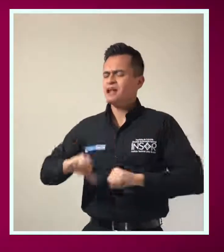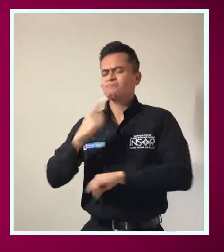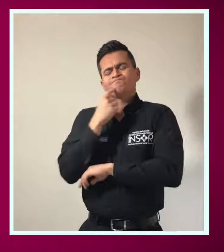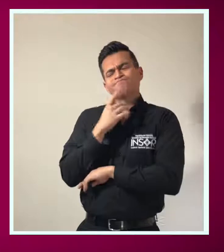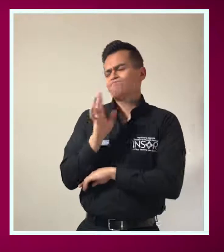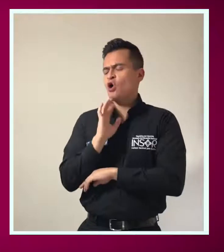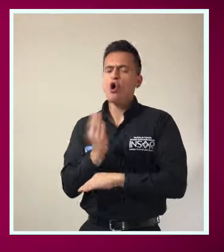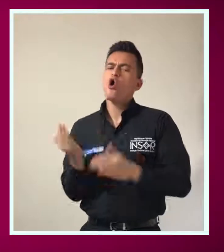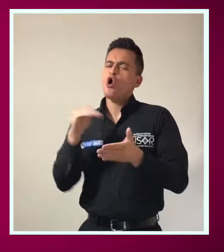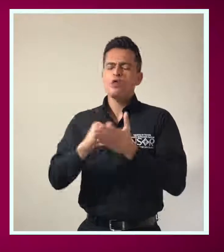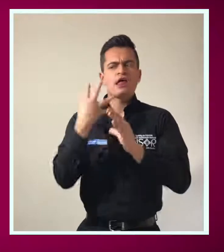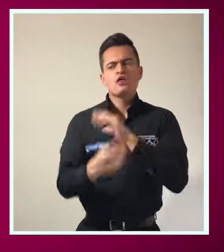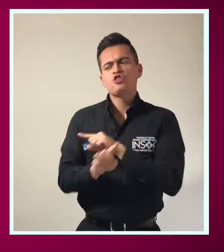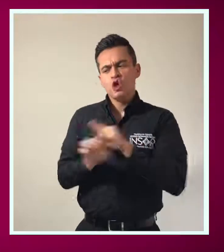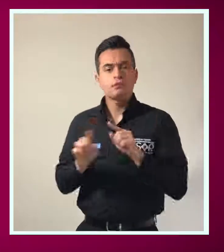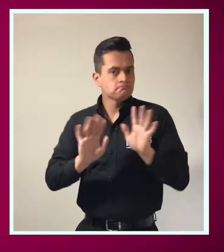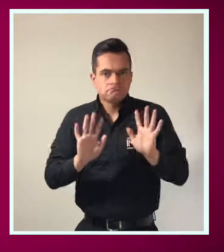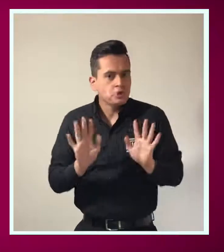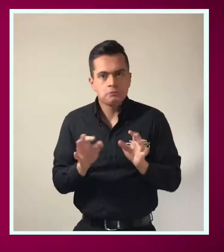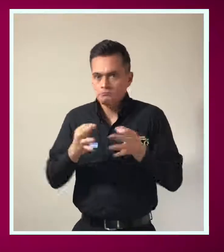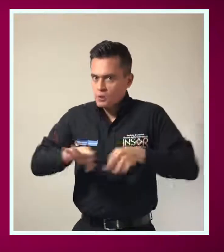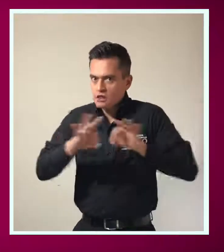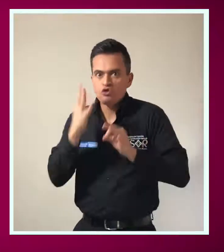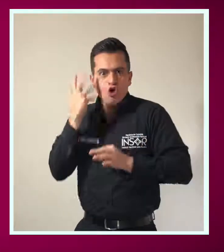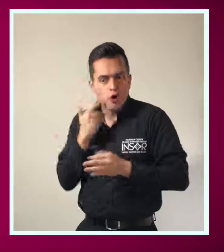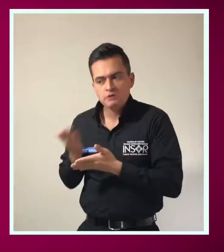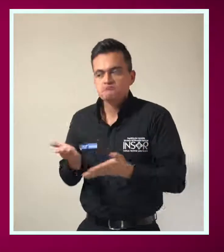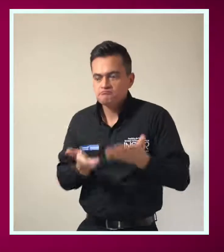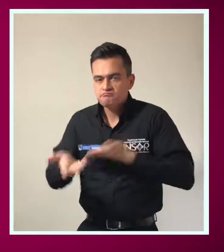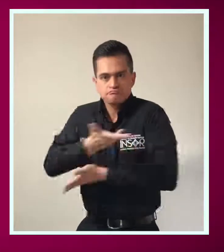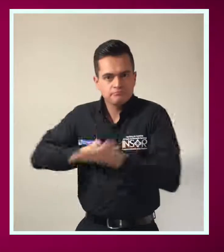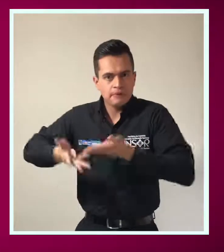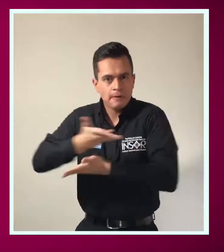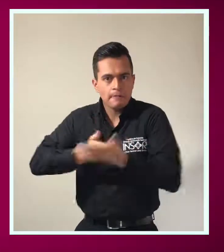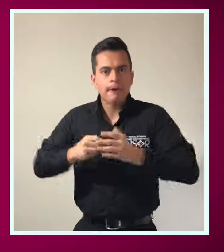No condicione las próximas salidas al comportamiento del día a día.